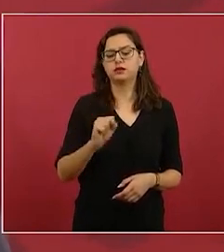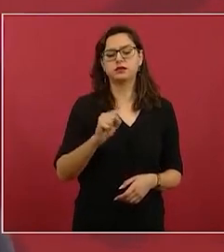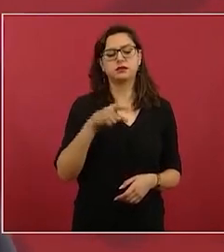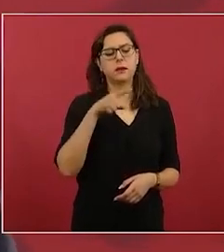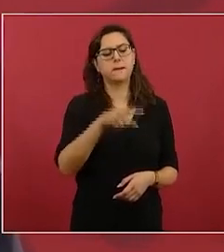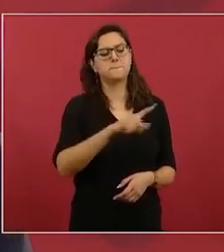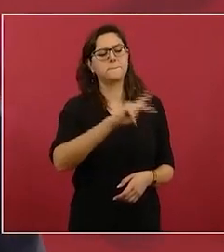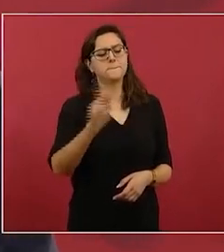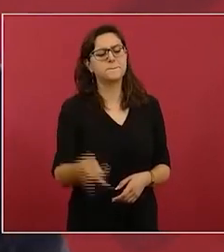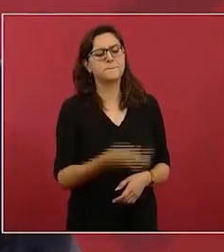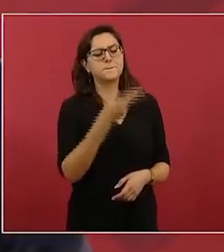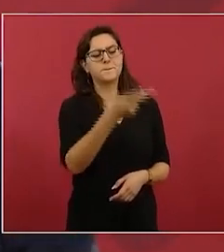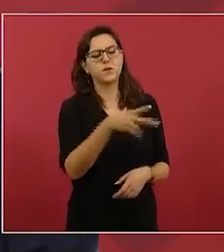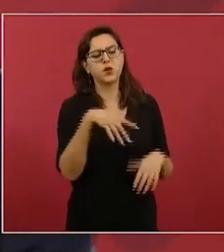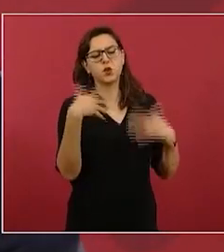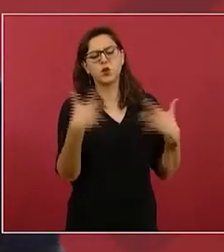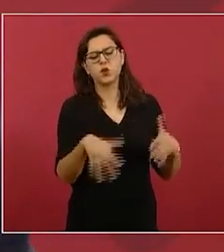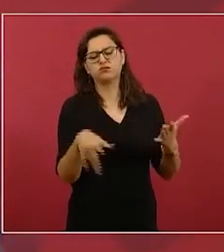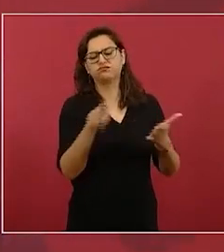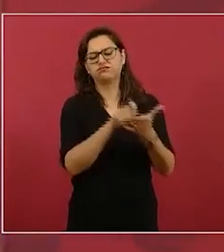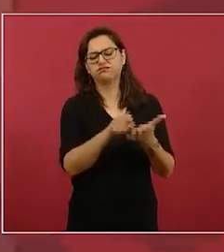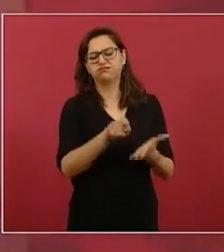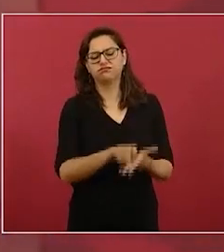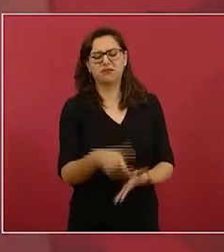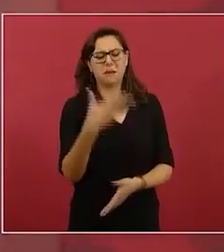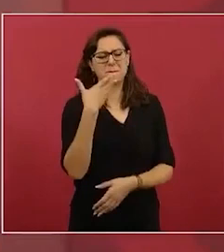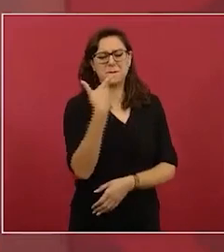que ha escrito los mejores ensayos